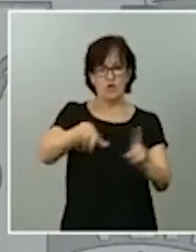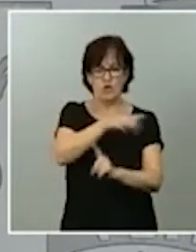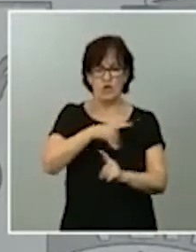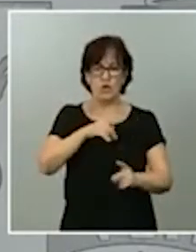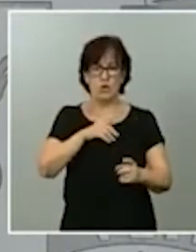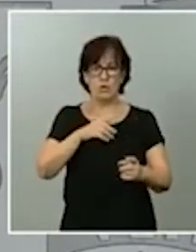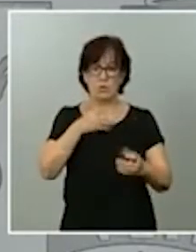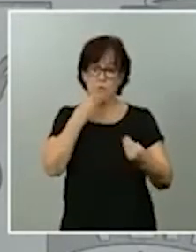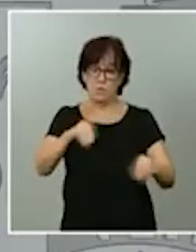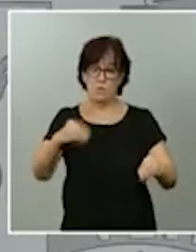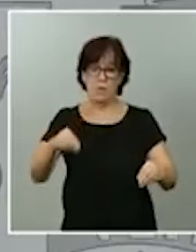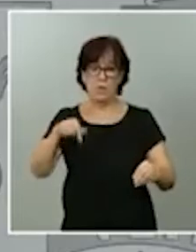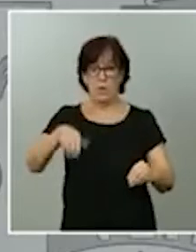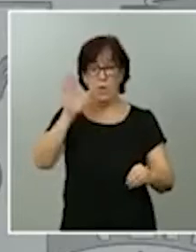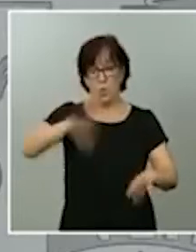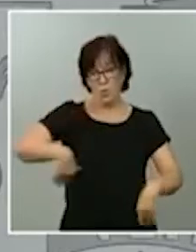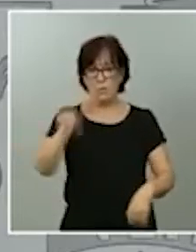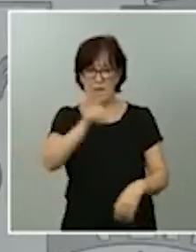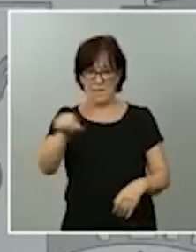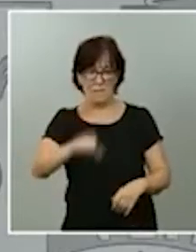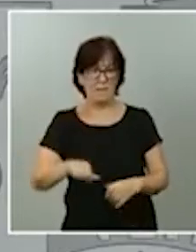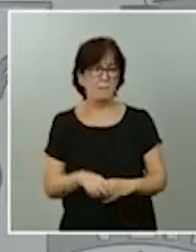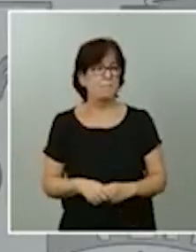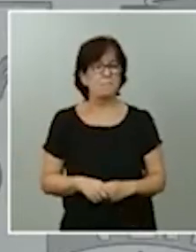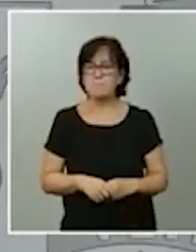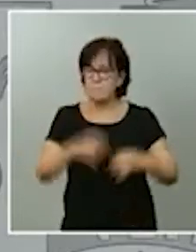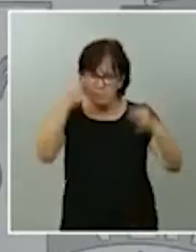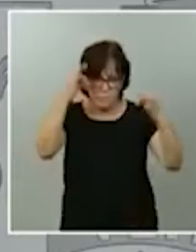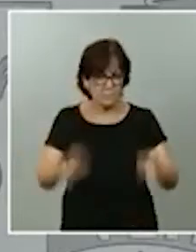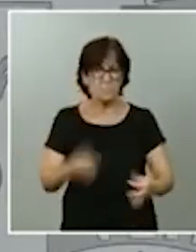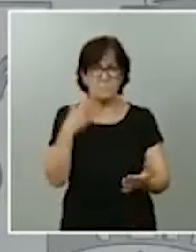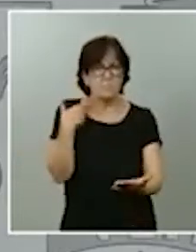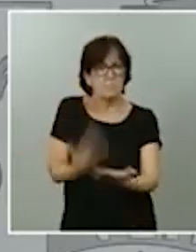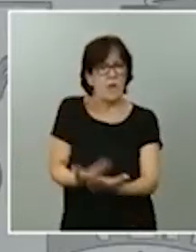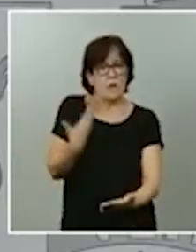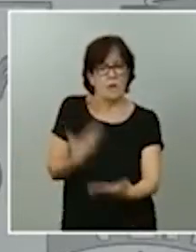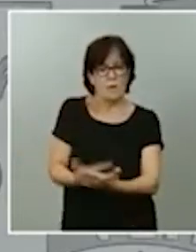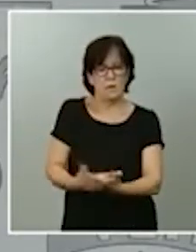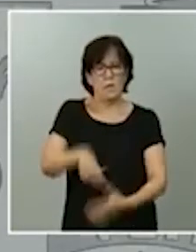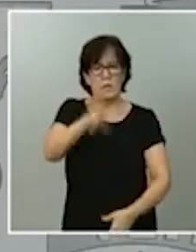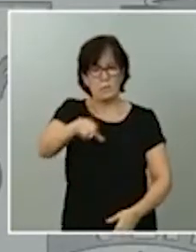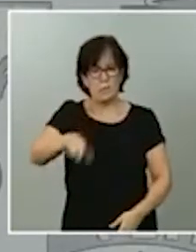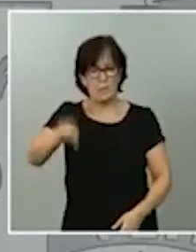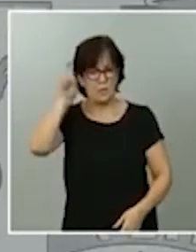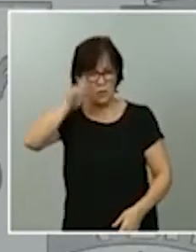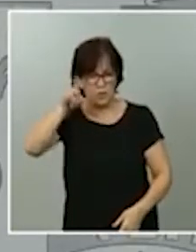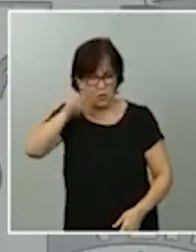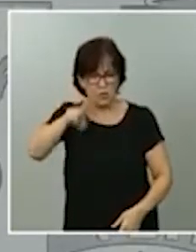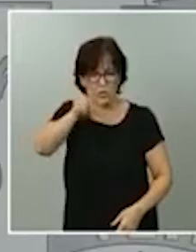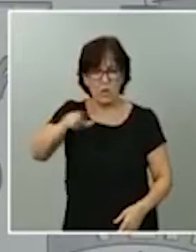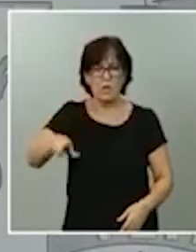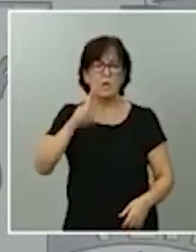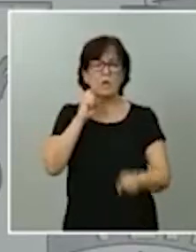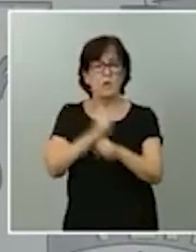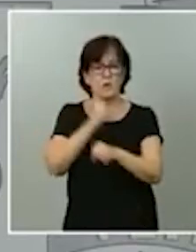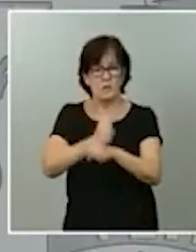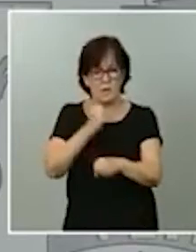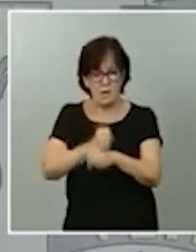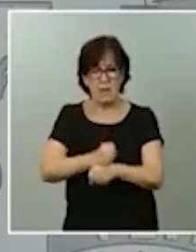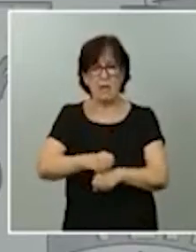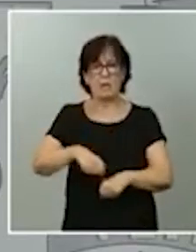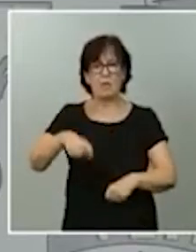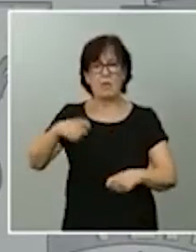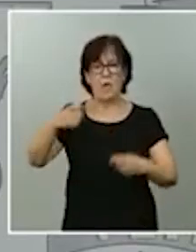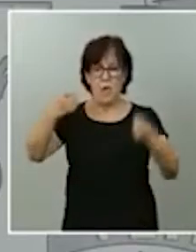estas últimas semanas tengan esa garantía el personal docente los trabajadores los alumnos los padres y las